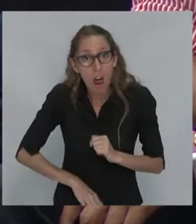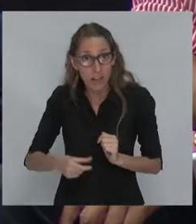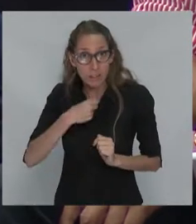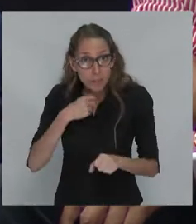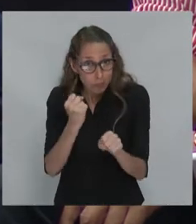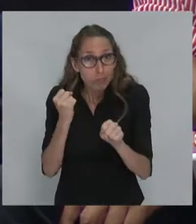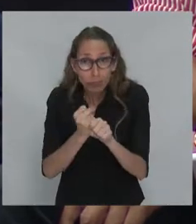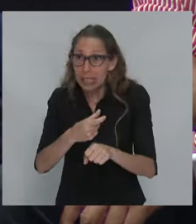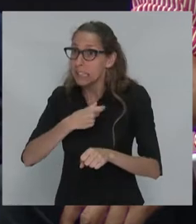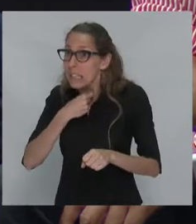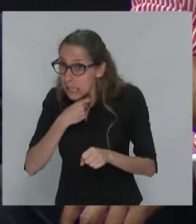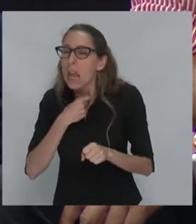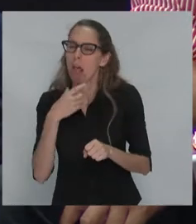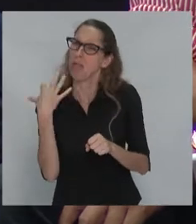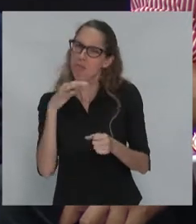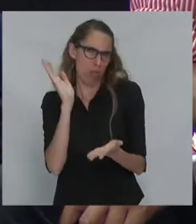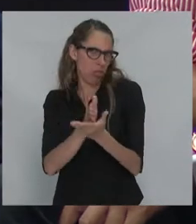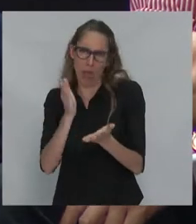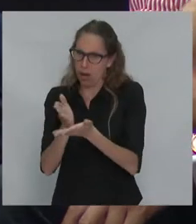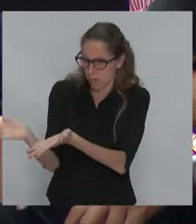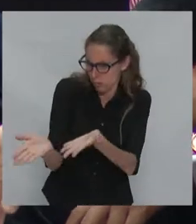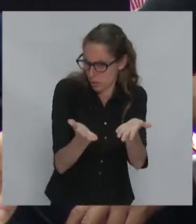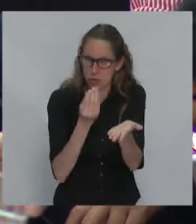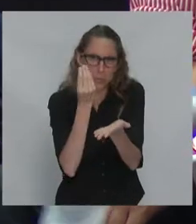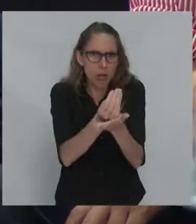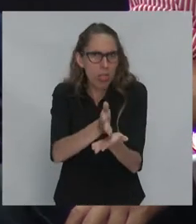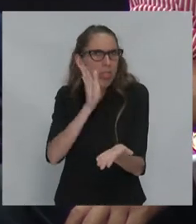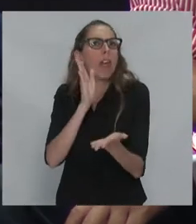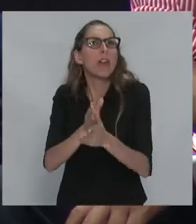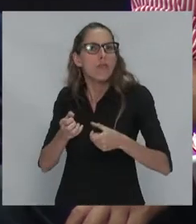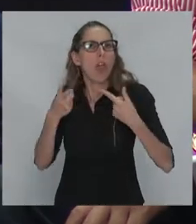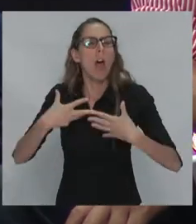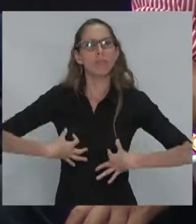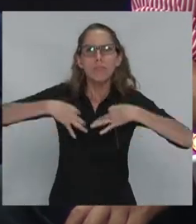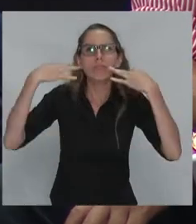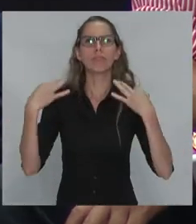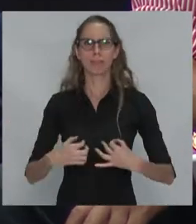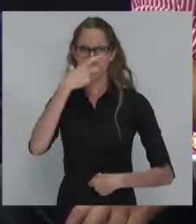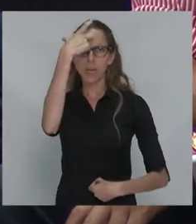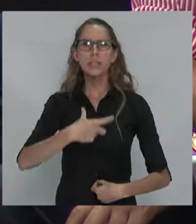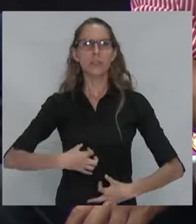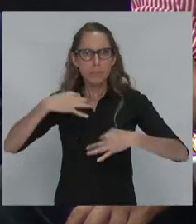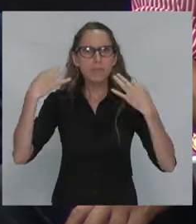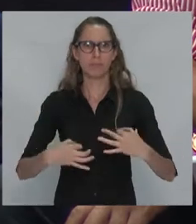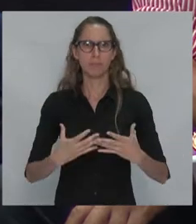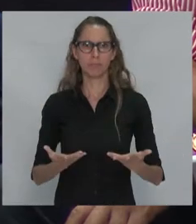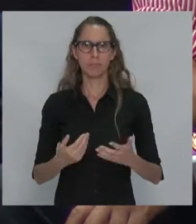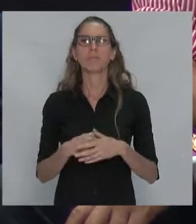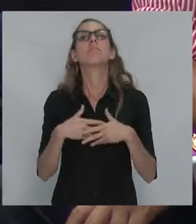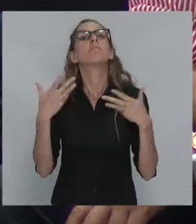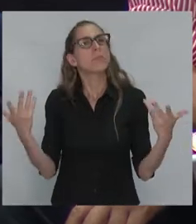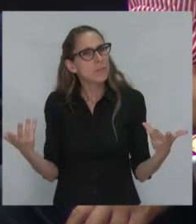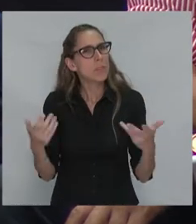empleo es un derecho humano que dignifica a la persona. Por lo